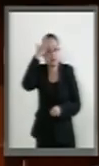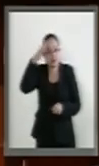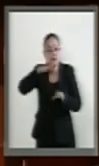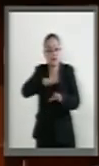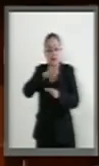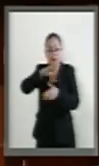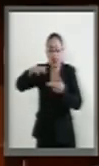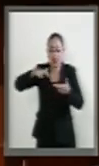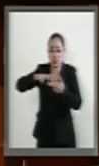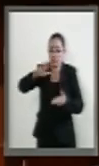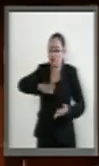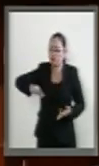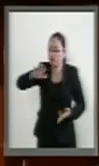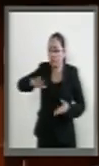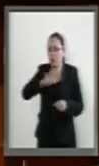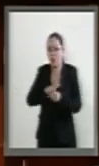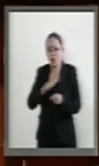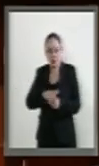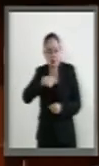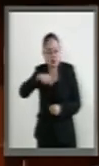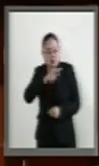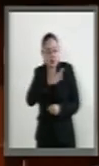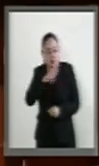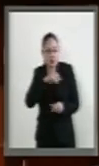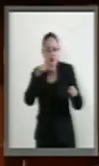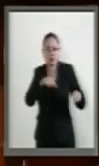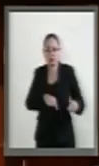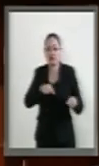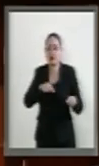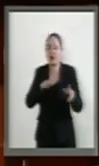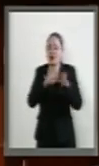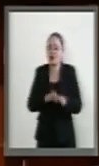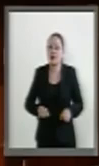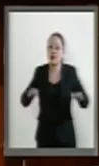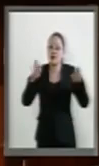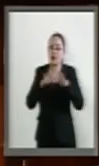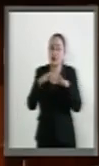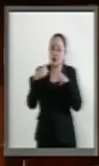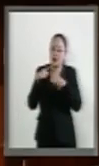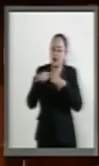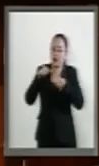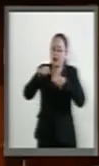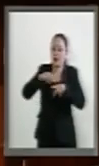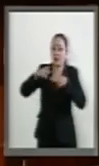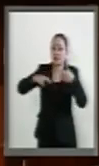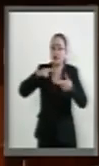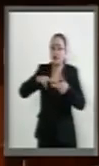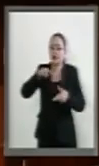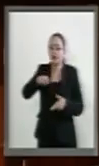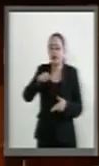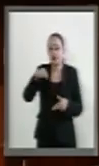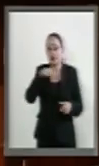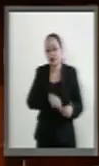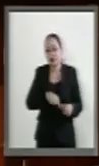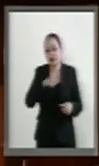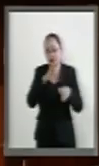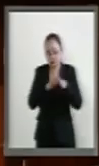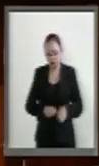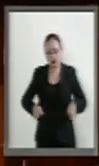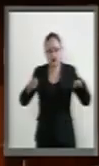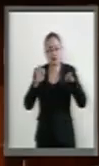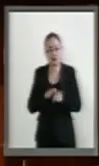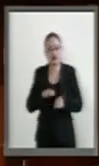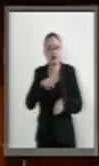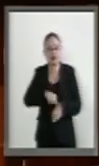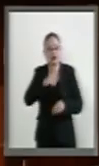también nos ha permitido ser sede de importantes eventos regionales que son de enorme relevancia.